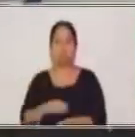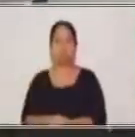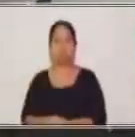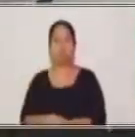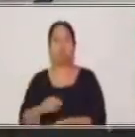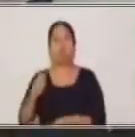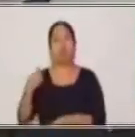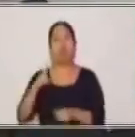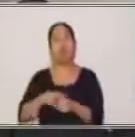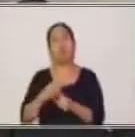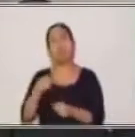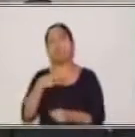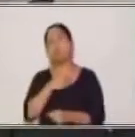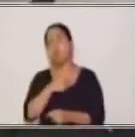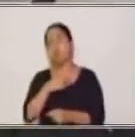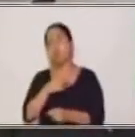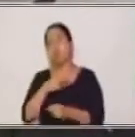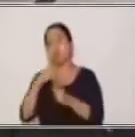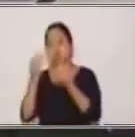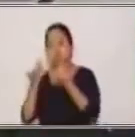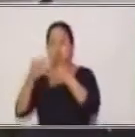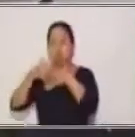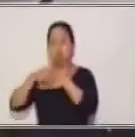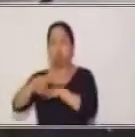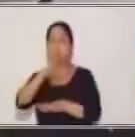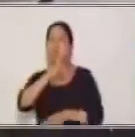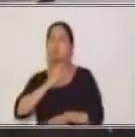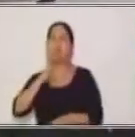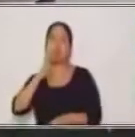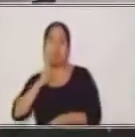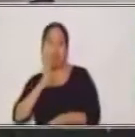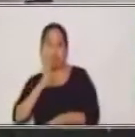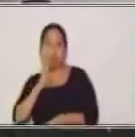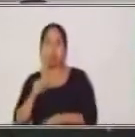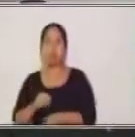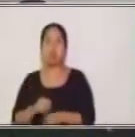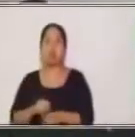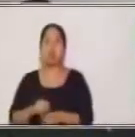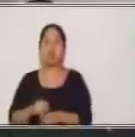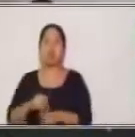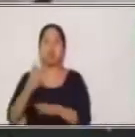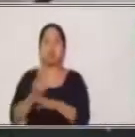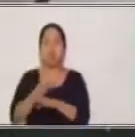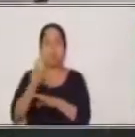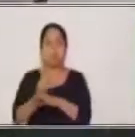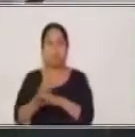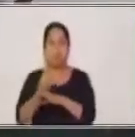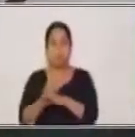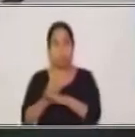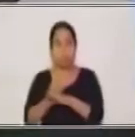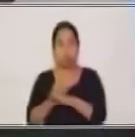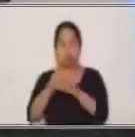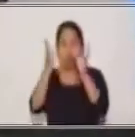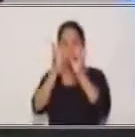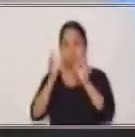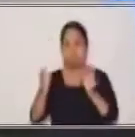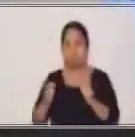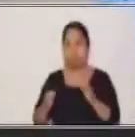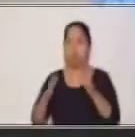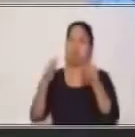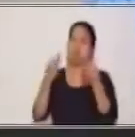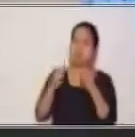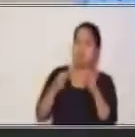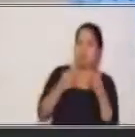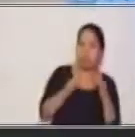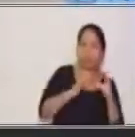verbos, al momento de usar también las formas de tratamiento, el verbo también coincide o